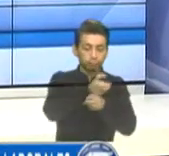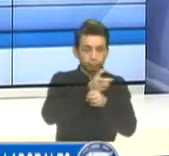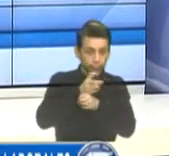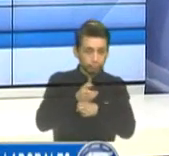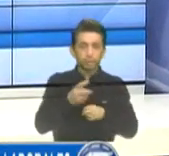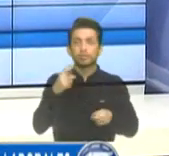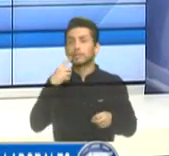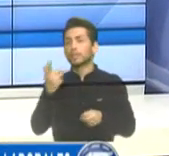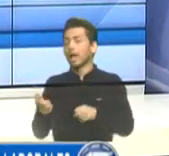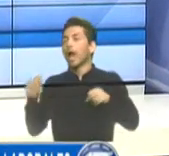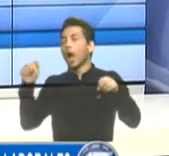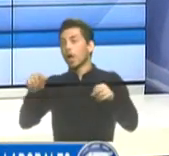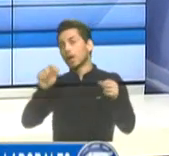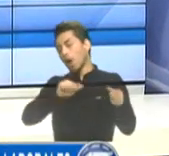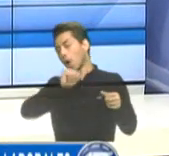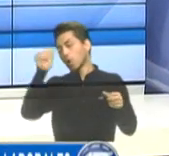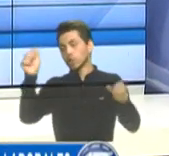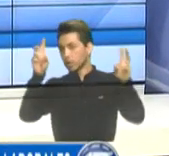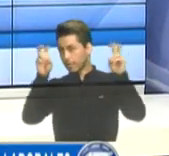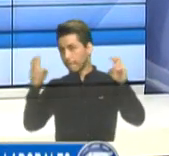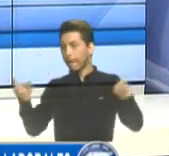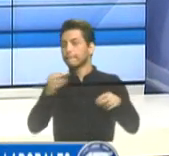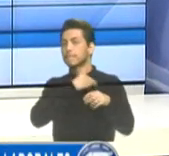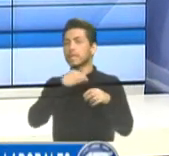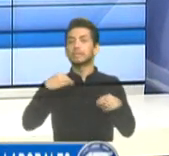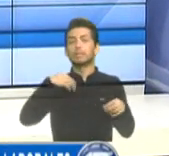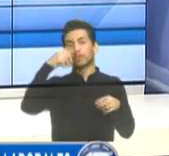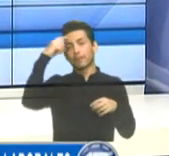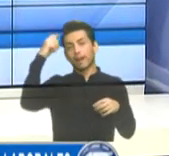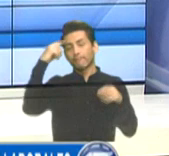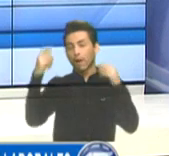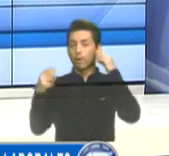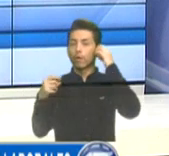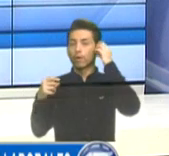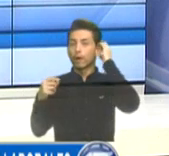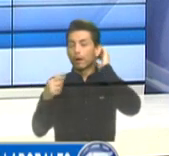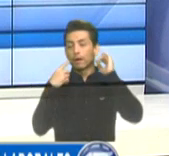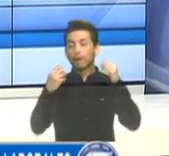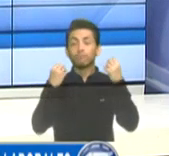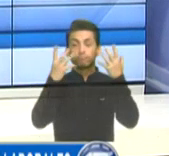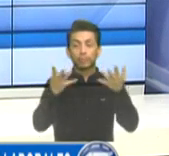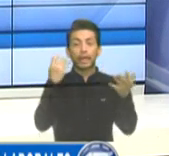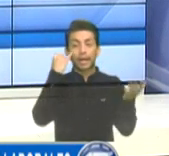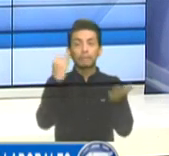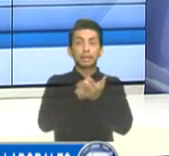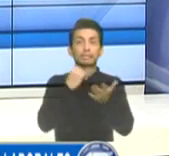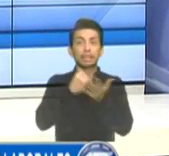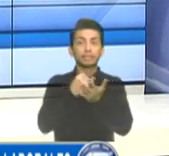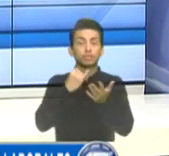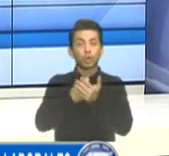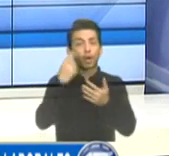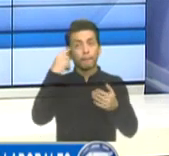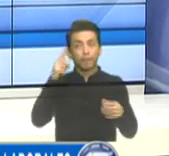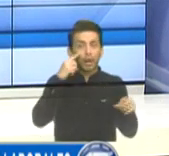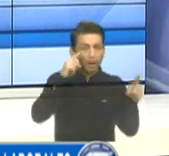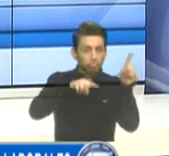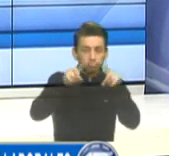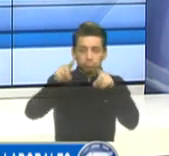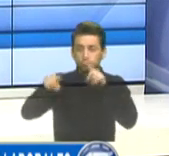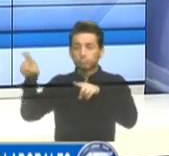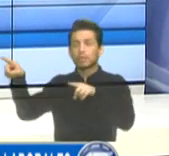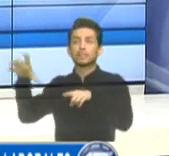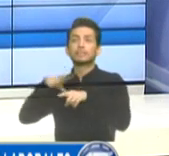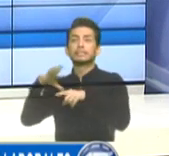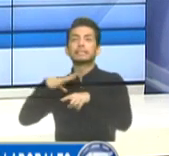de tema para informar que el Ministerio de Trabajo ha ofrecido una investigación y monitoreo para regular a las reclutadoras que ofrecen plazas